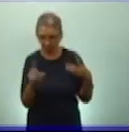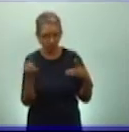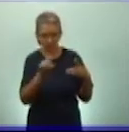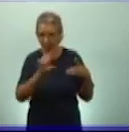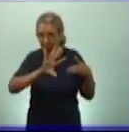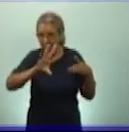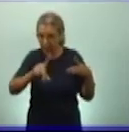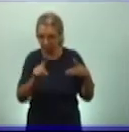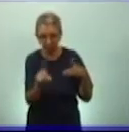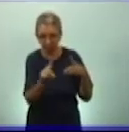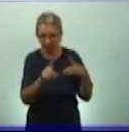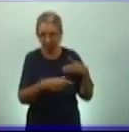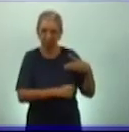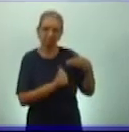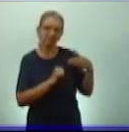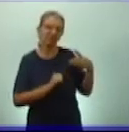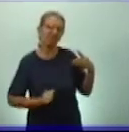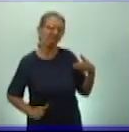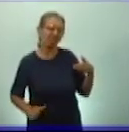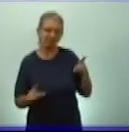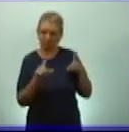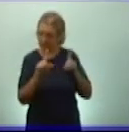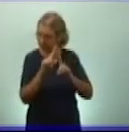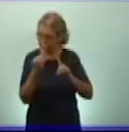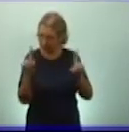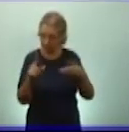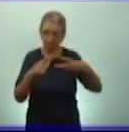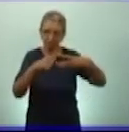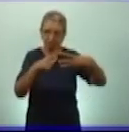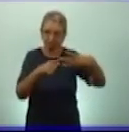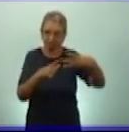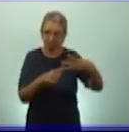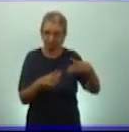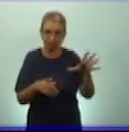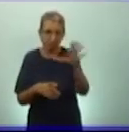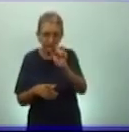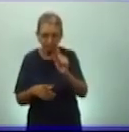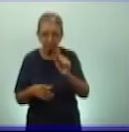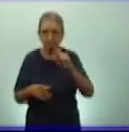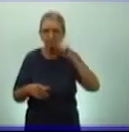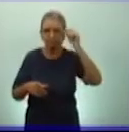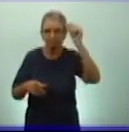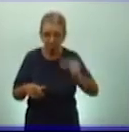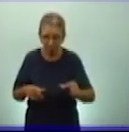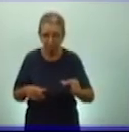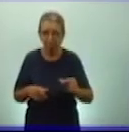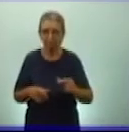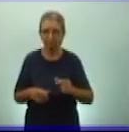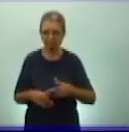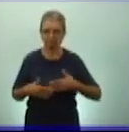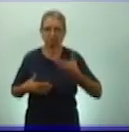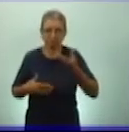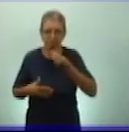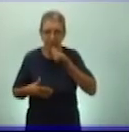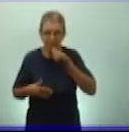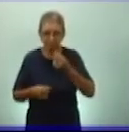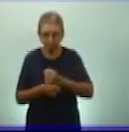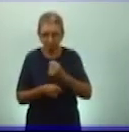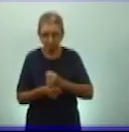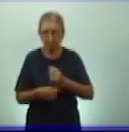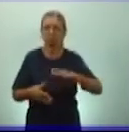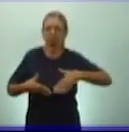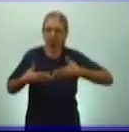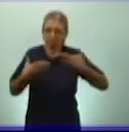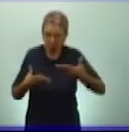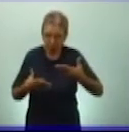holgazán. Fíjense que en esta civilización, todos los hombres aptos para trabajar, trabajaban y producían. Por eso es que